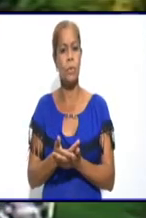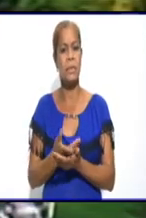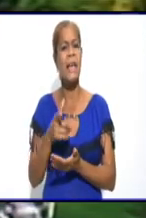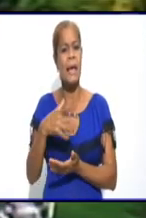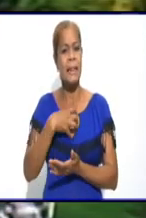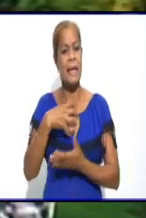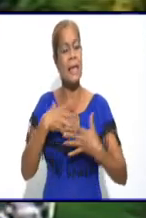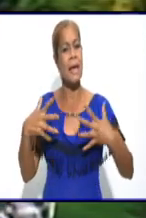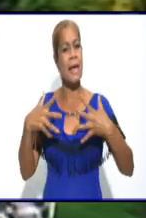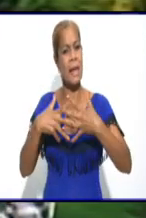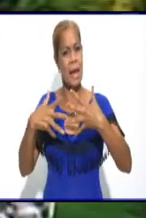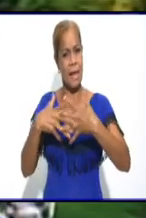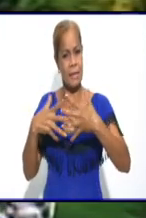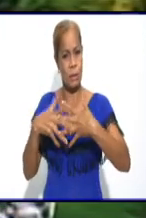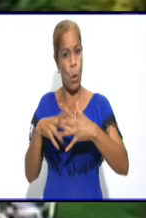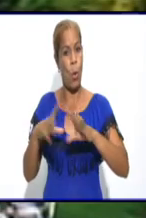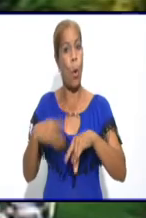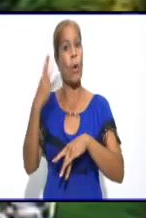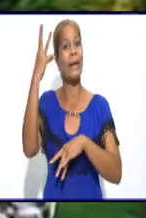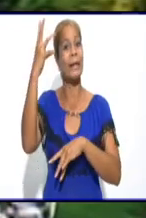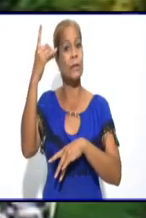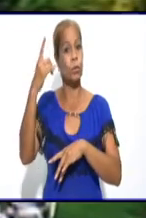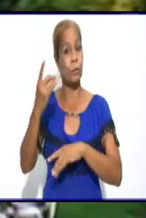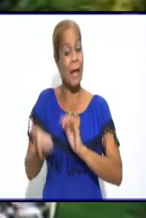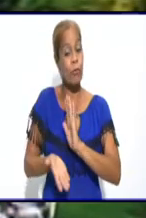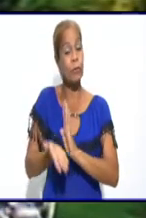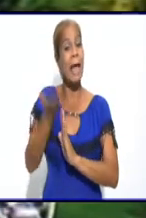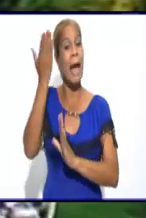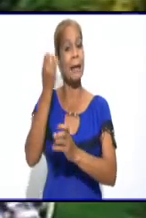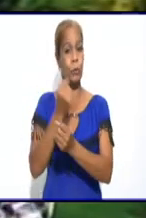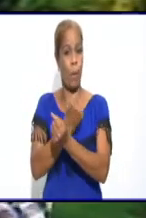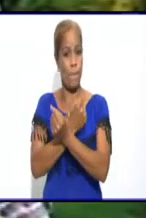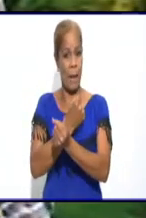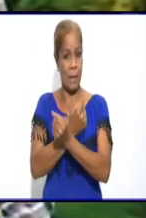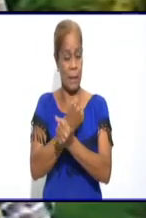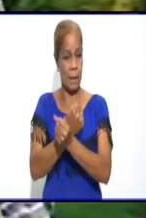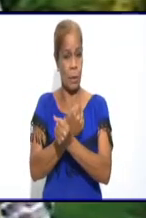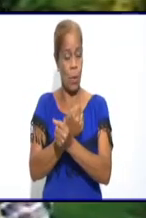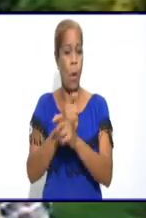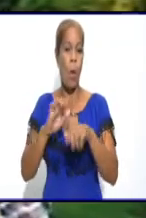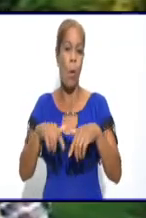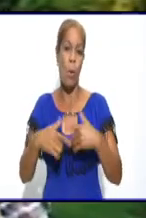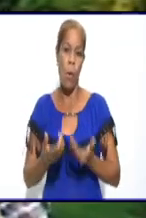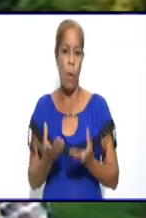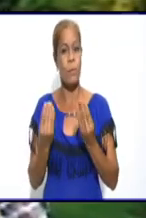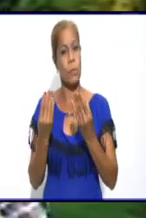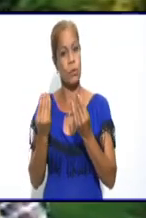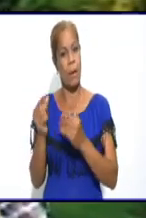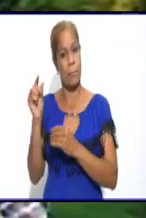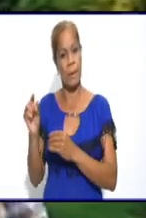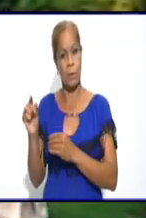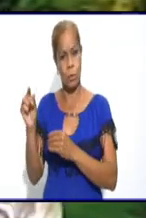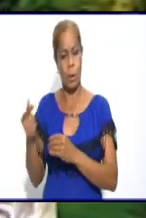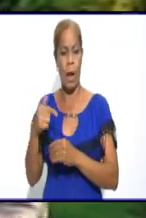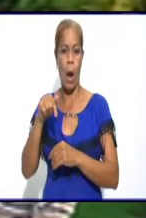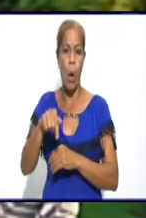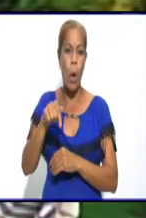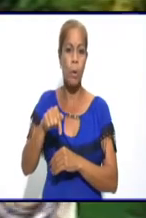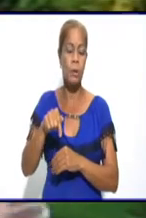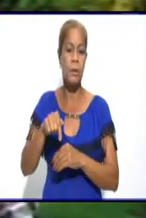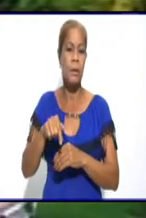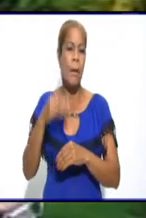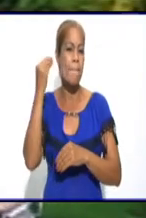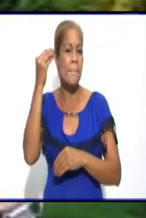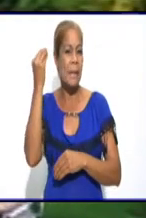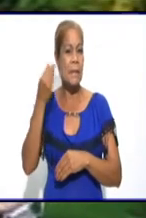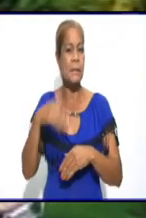que ese resultado sea de alto riesgo con lo que muchas personas hoy están esperando en la calle, que haya un cambio